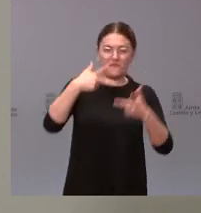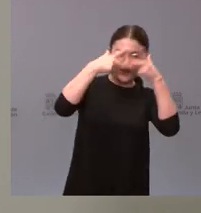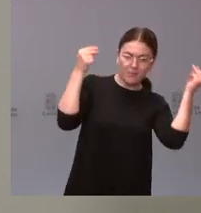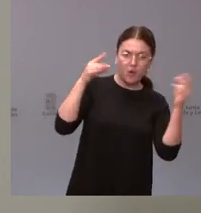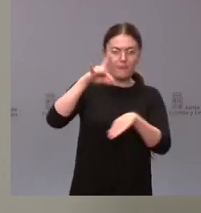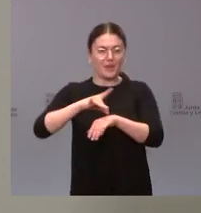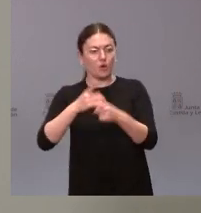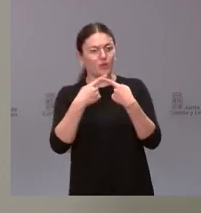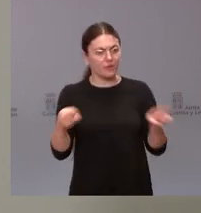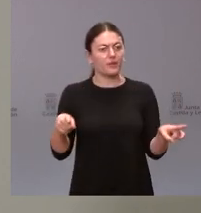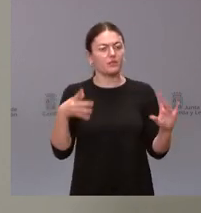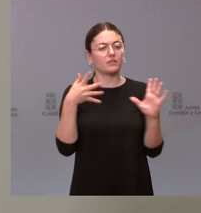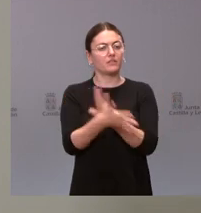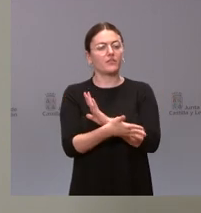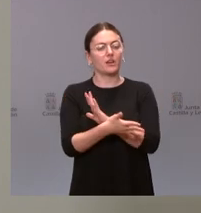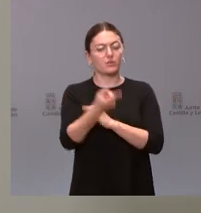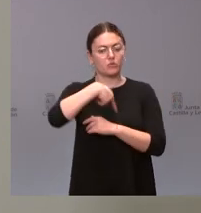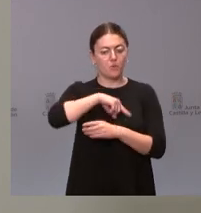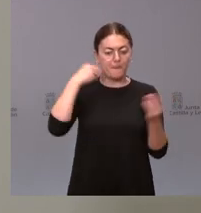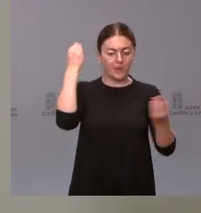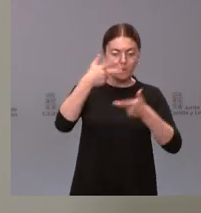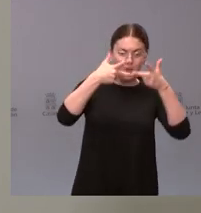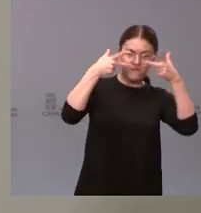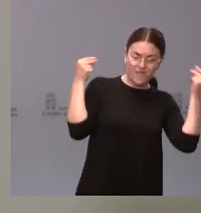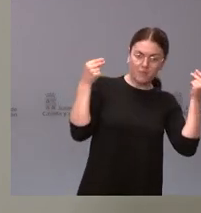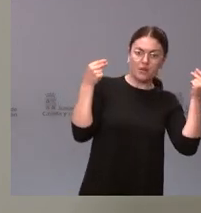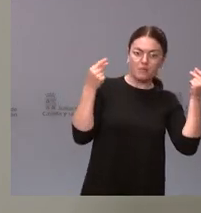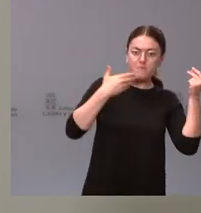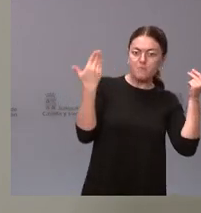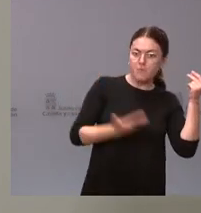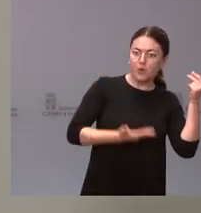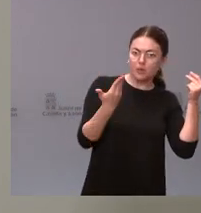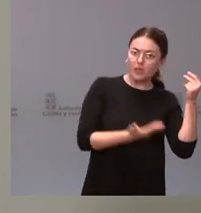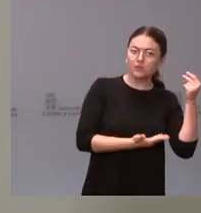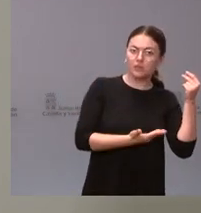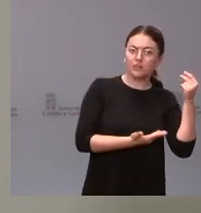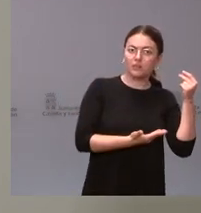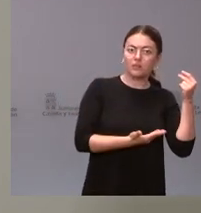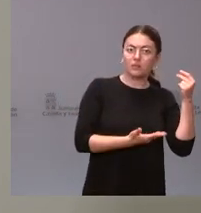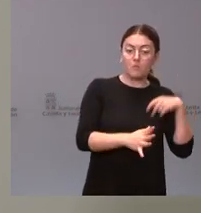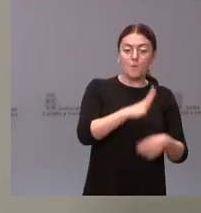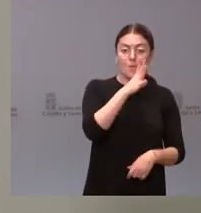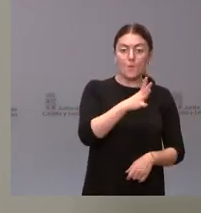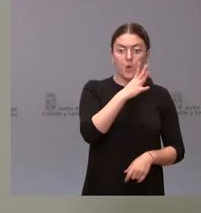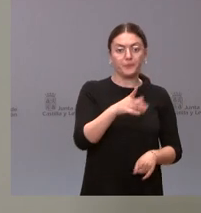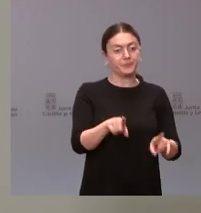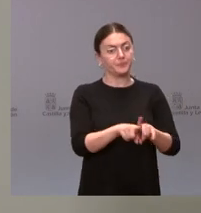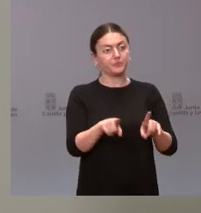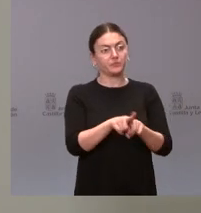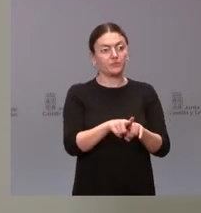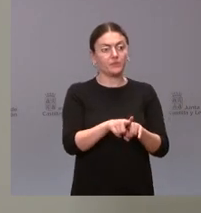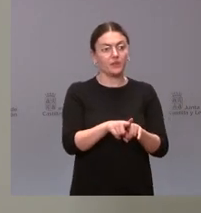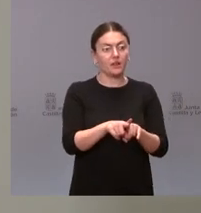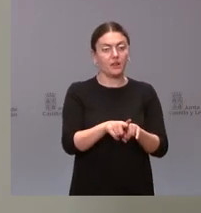que nosotros creemos que el personal de enfermería es muy importante y tiene un papel que jugar relevante con el hecho de que hay un punto al que no pueden llegar